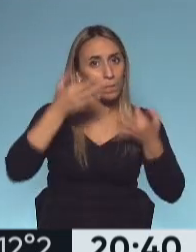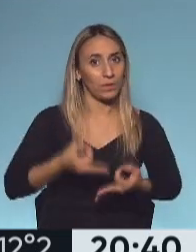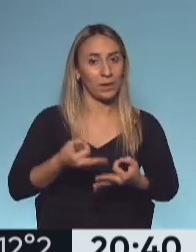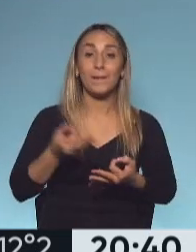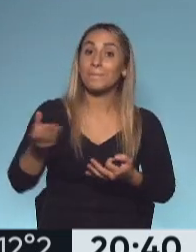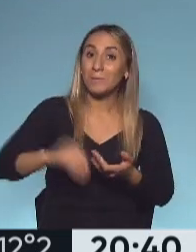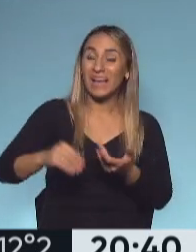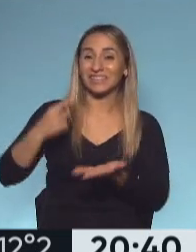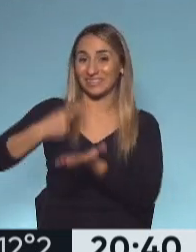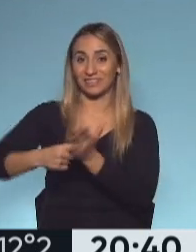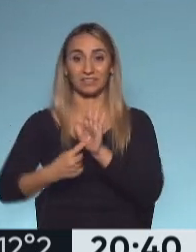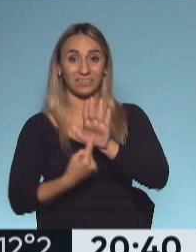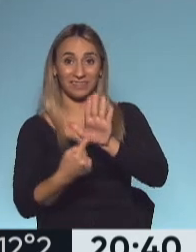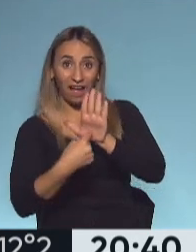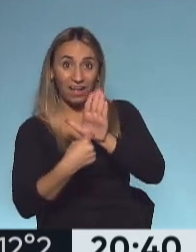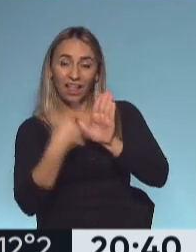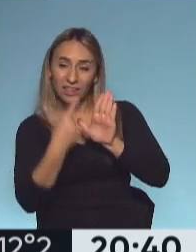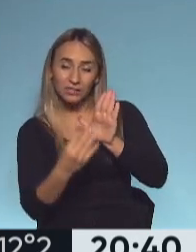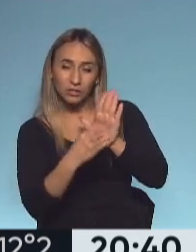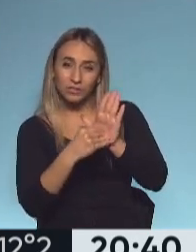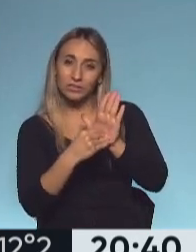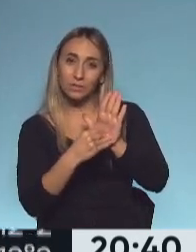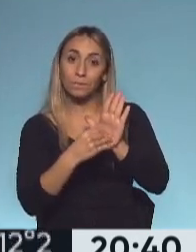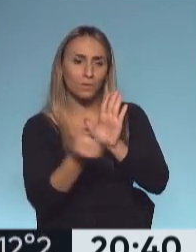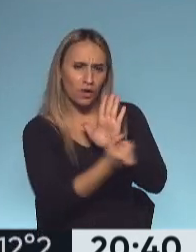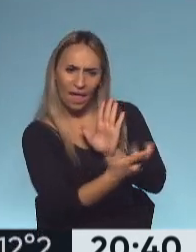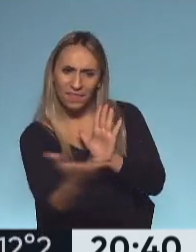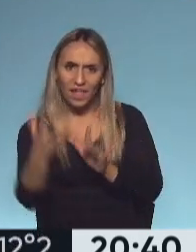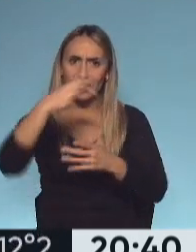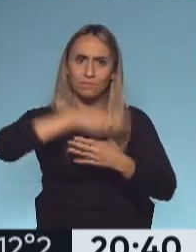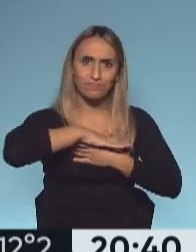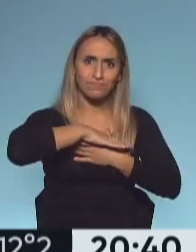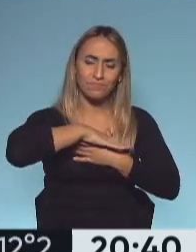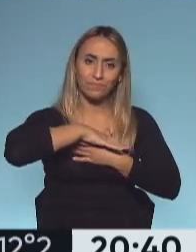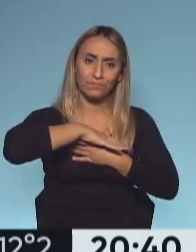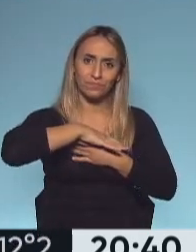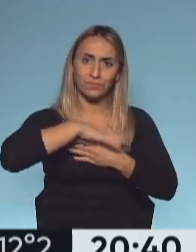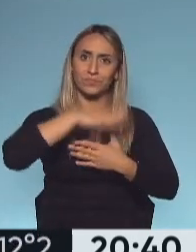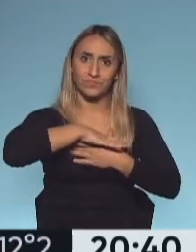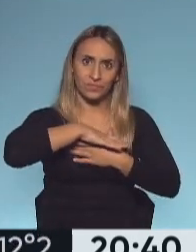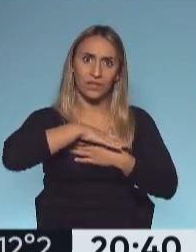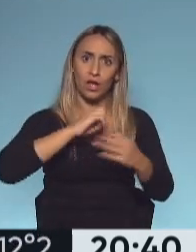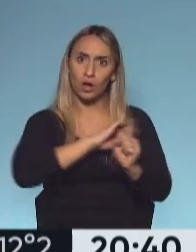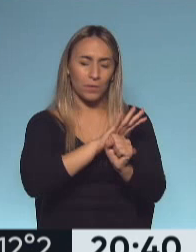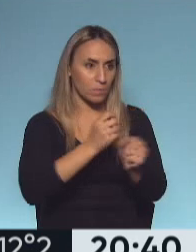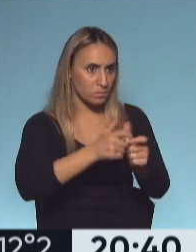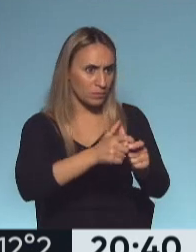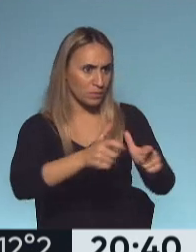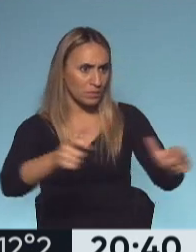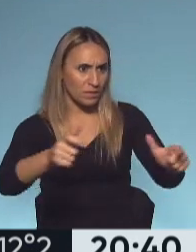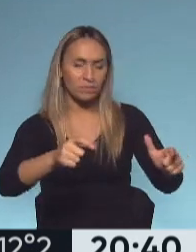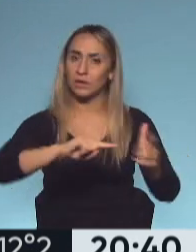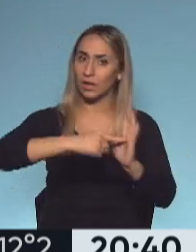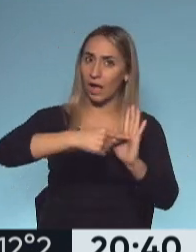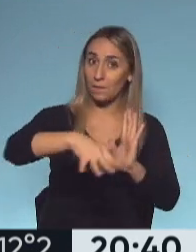resolución sostiene que por la cantidad de casos que se están produciendo en la ciudad, la Ciudad de Buenos Aires